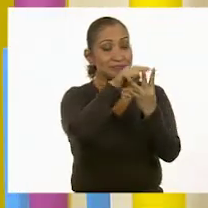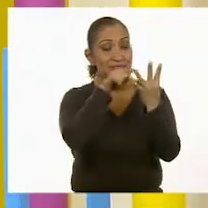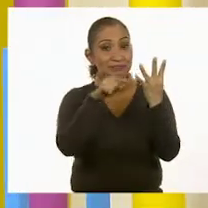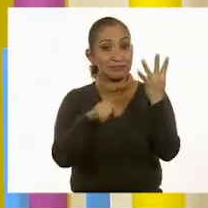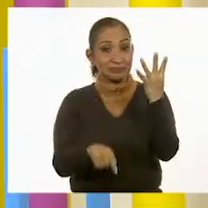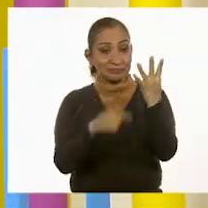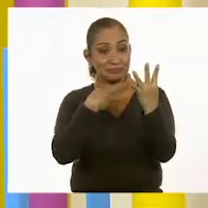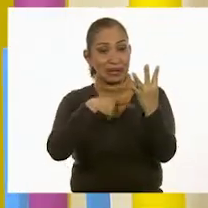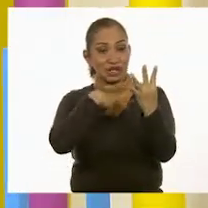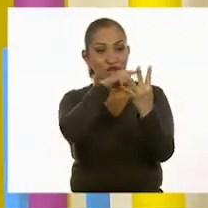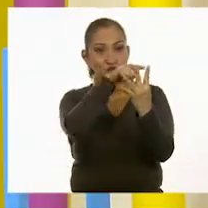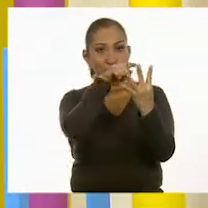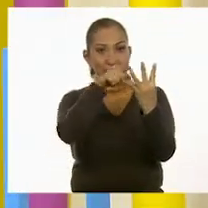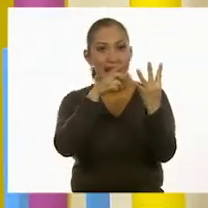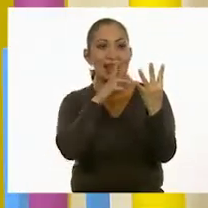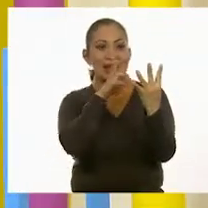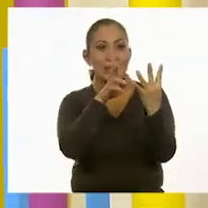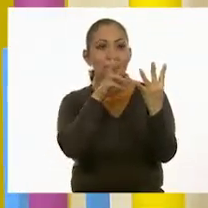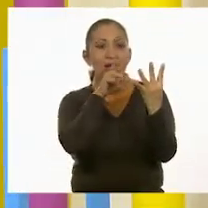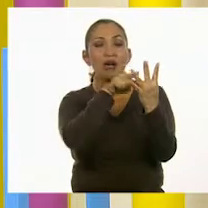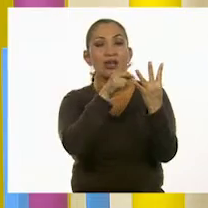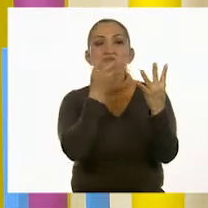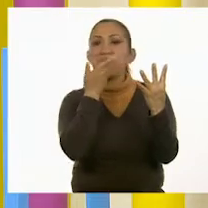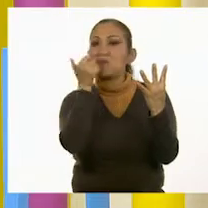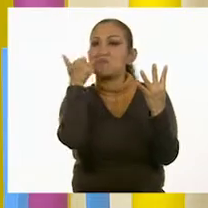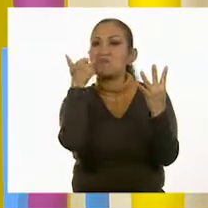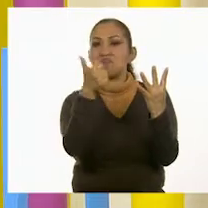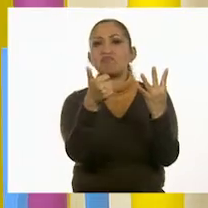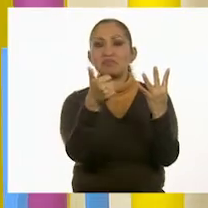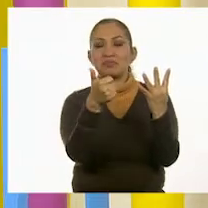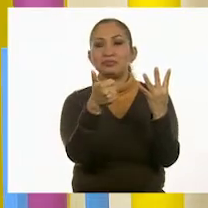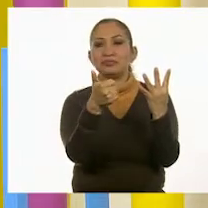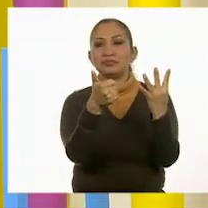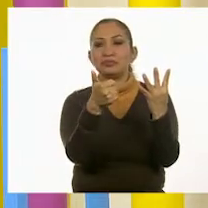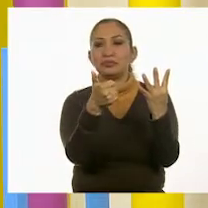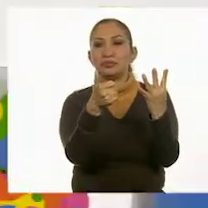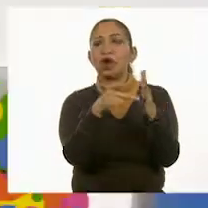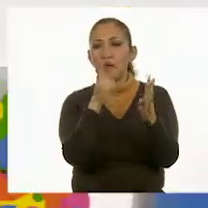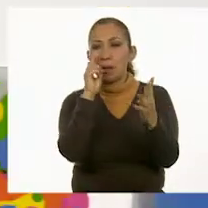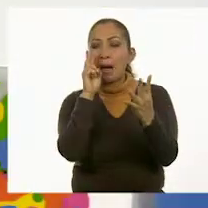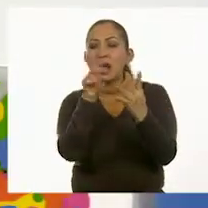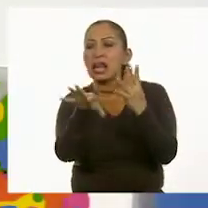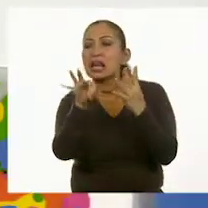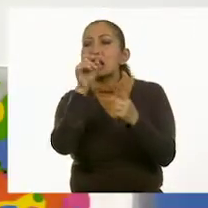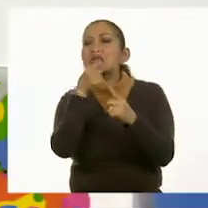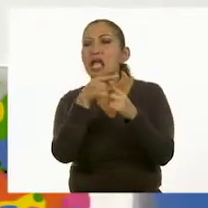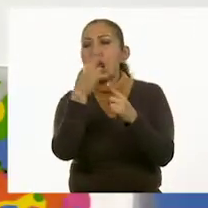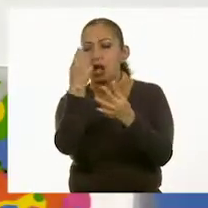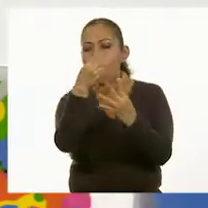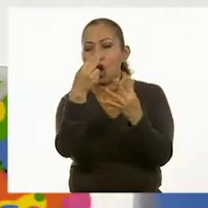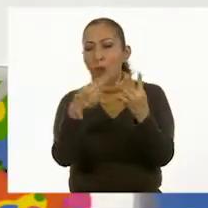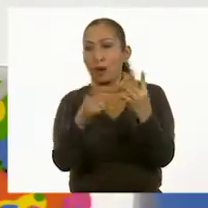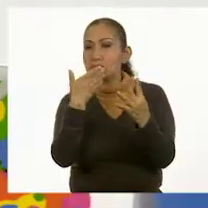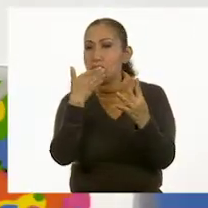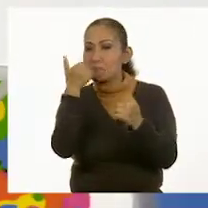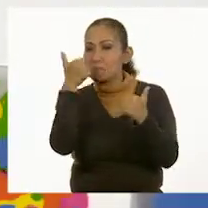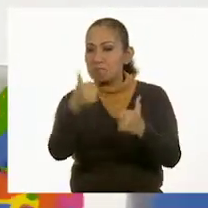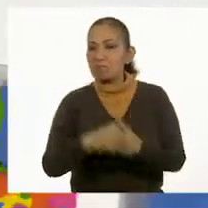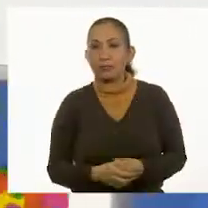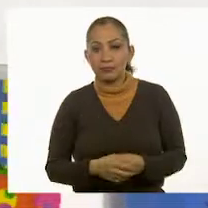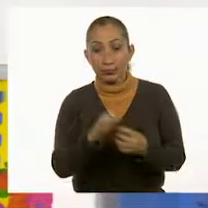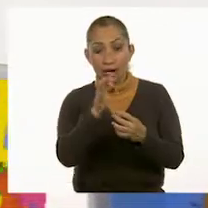esas cuatro personas sí dio la cantidad correcta. Voy a volver a leer para saber quién dio la respuesta correcta.